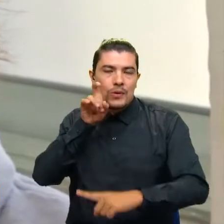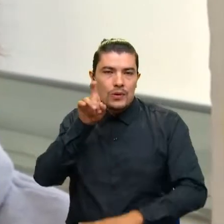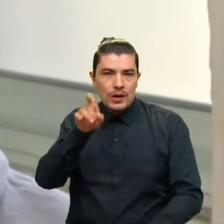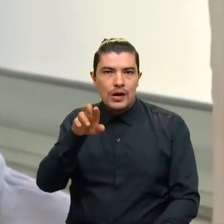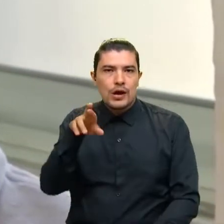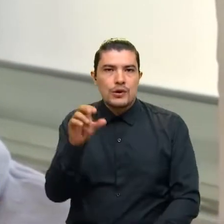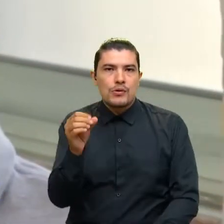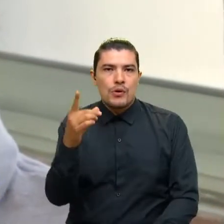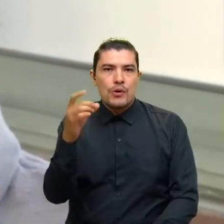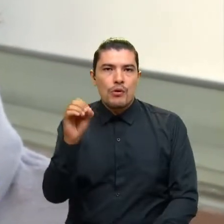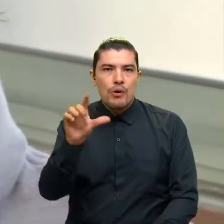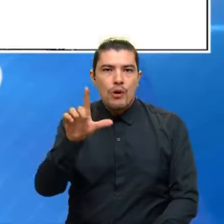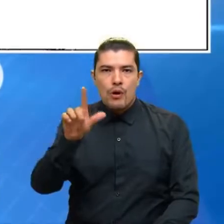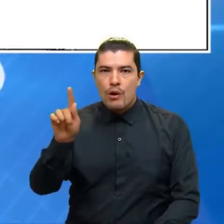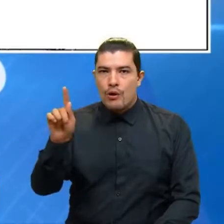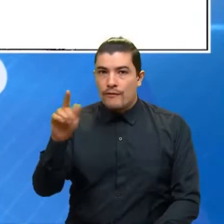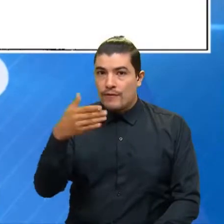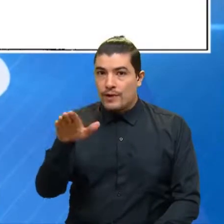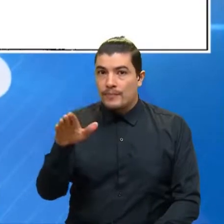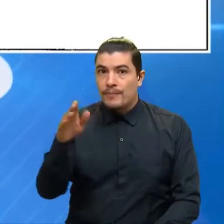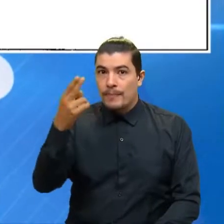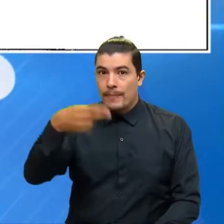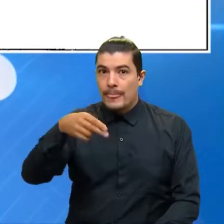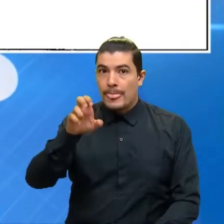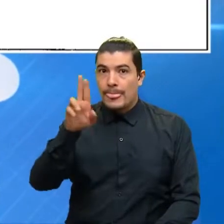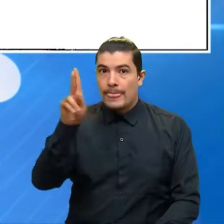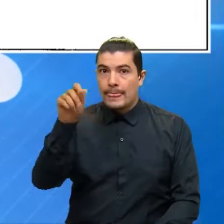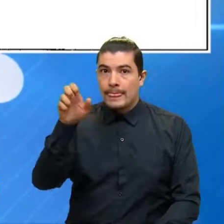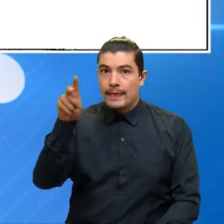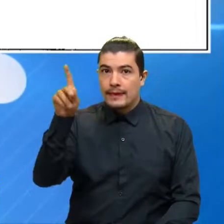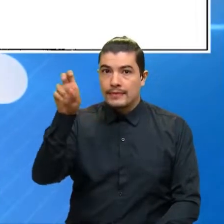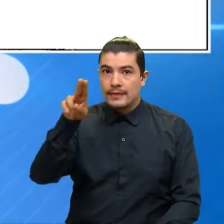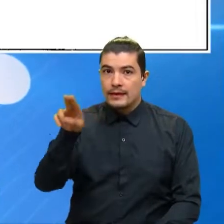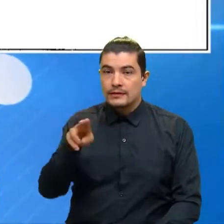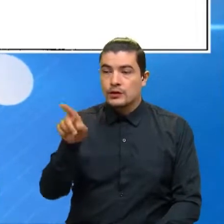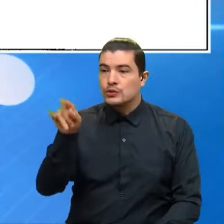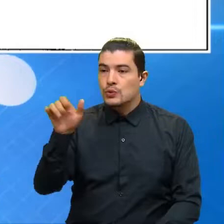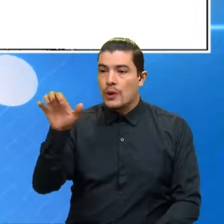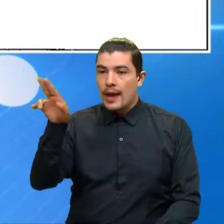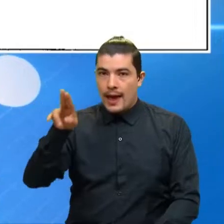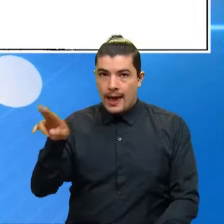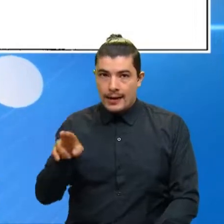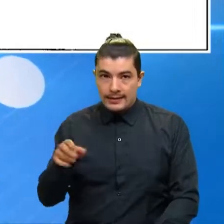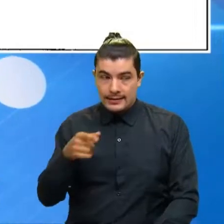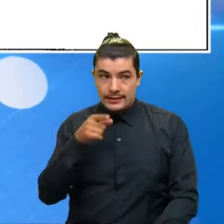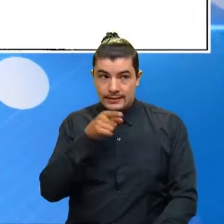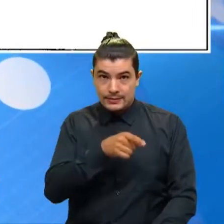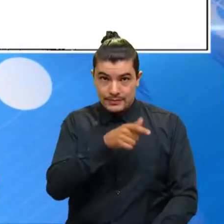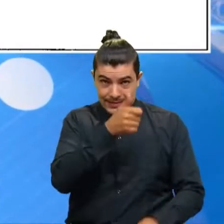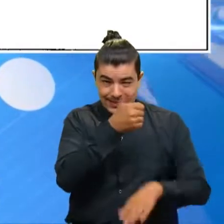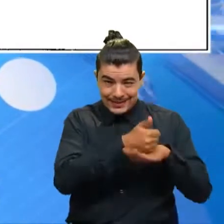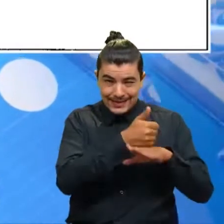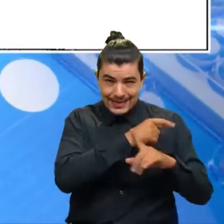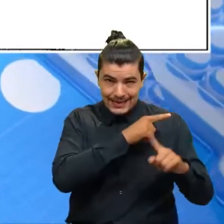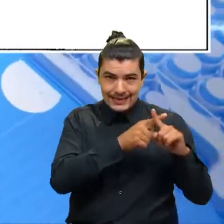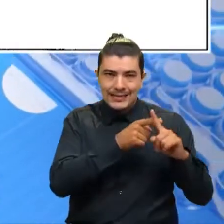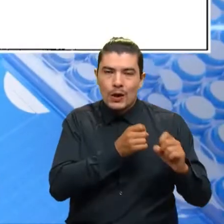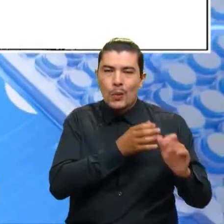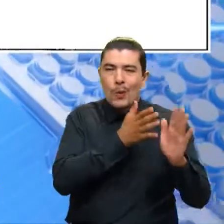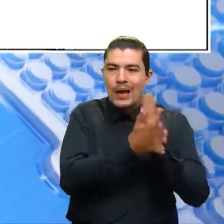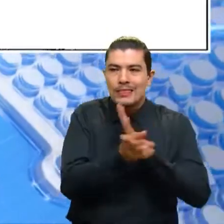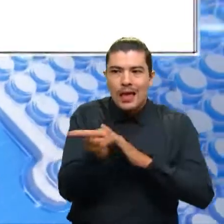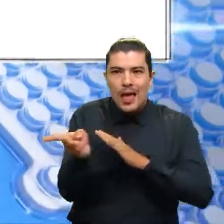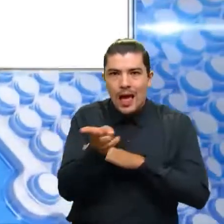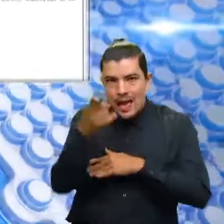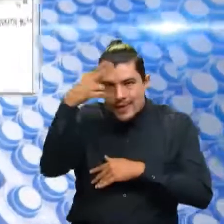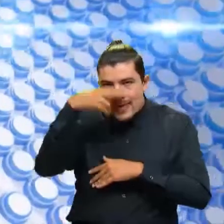Suárez, que contaría cómo planeó, junto con su hijo, todo este proyecto de más de 100 mil millones